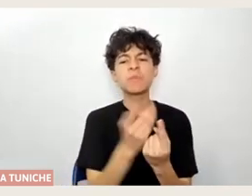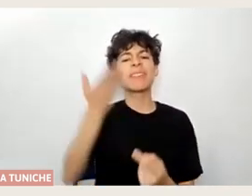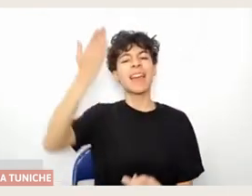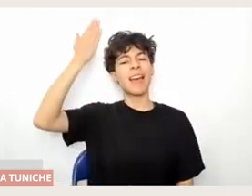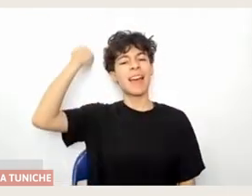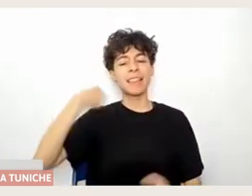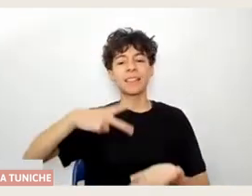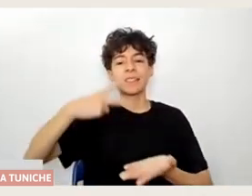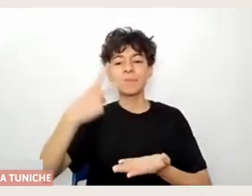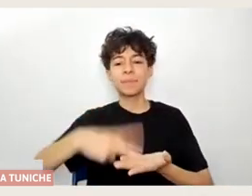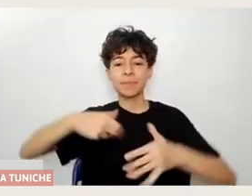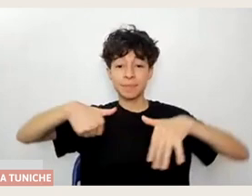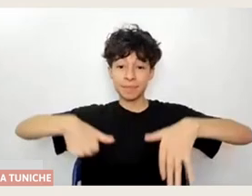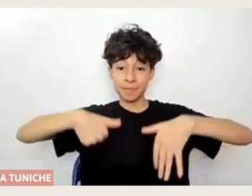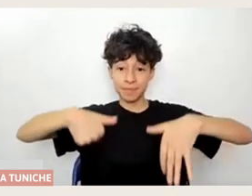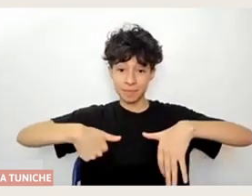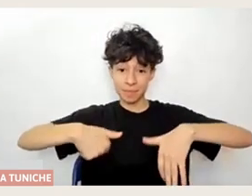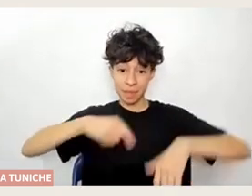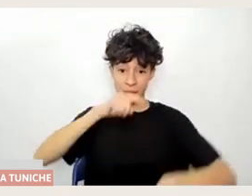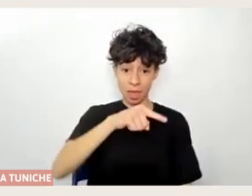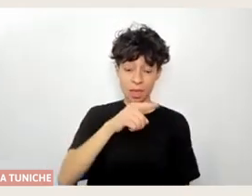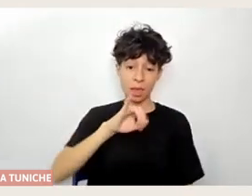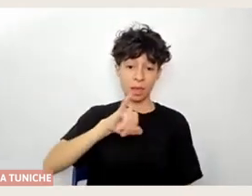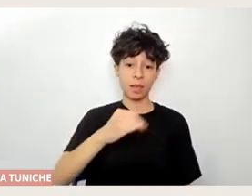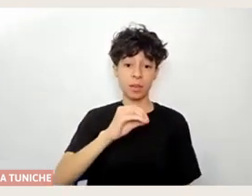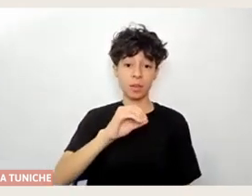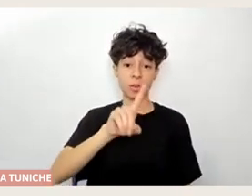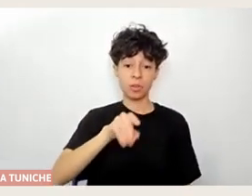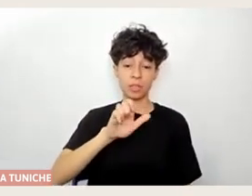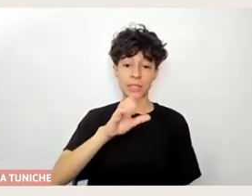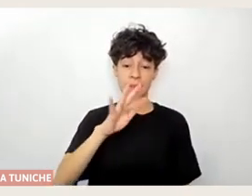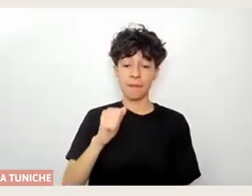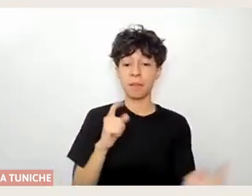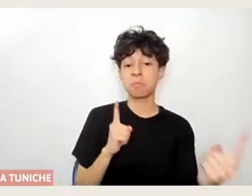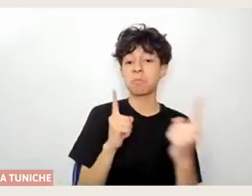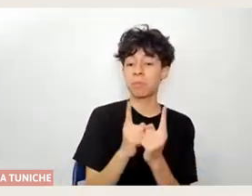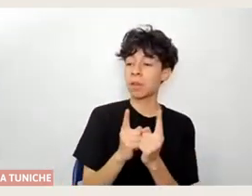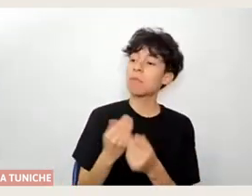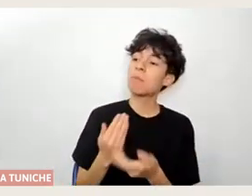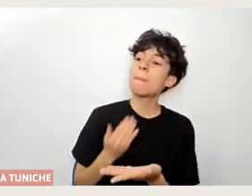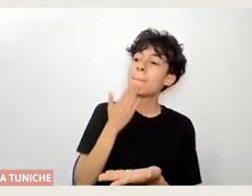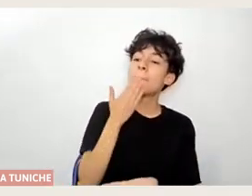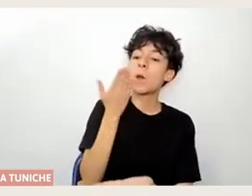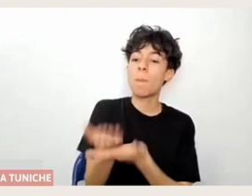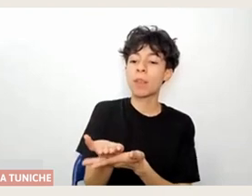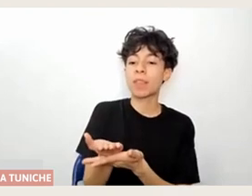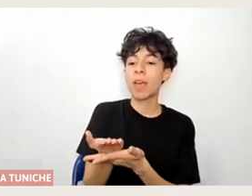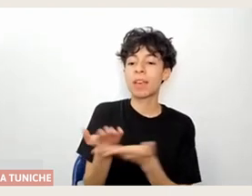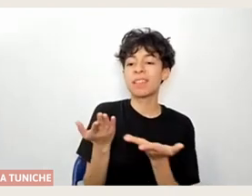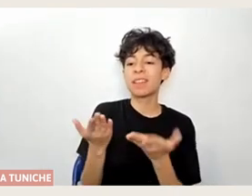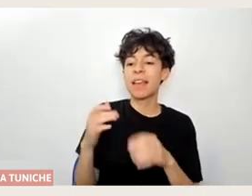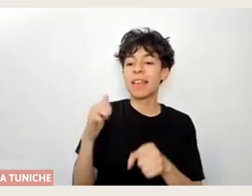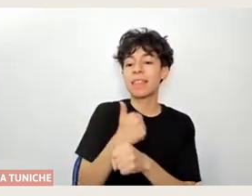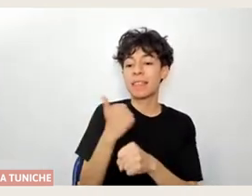en donde se acercó Josefa para proponernos hacer una serie de talleres con los estudiantes.